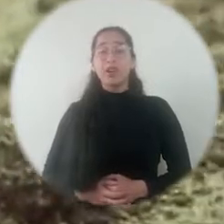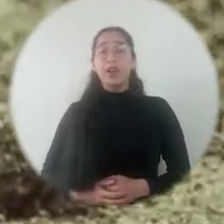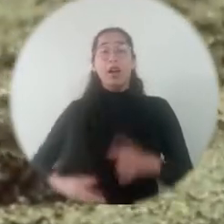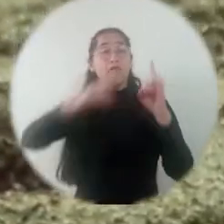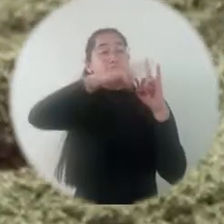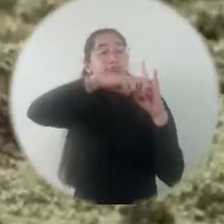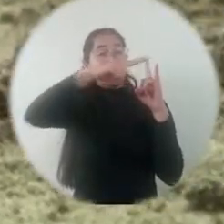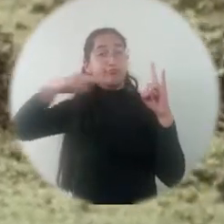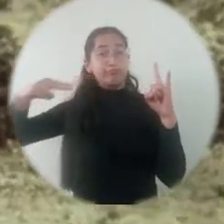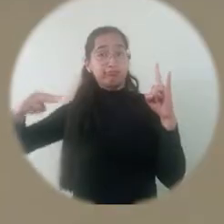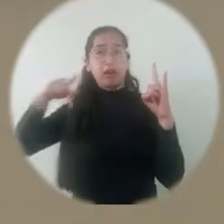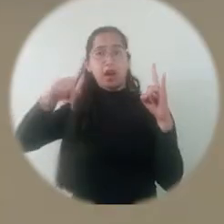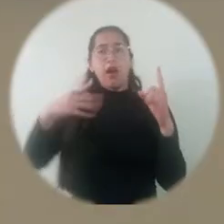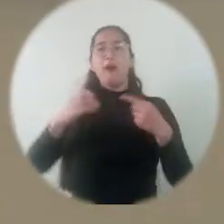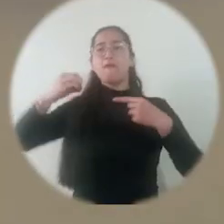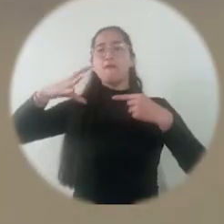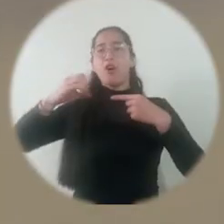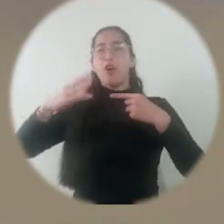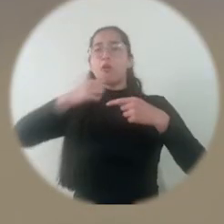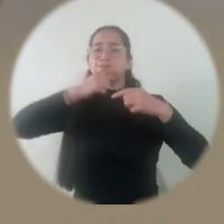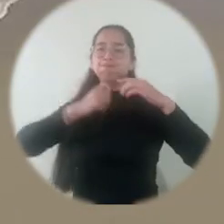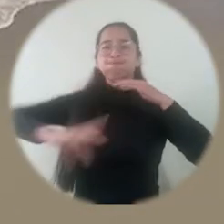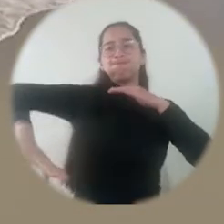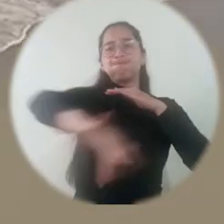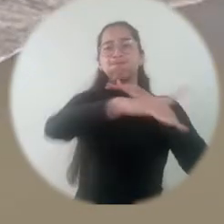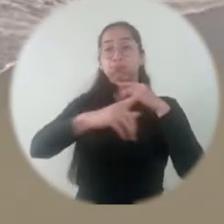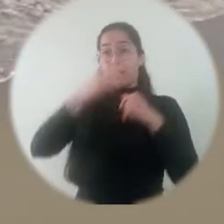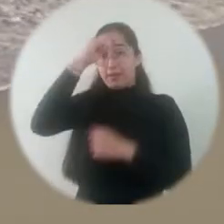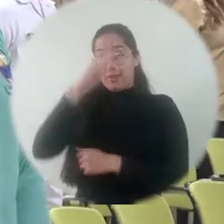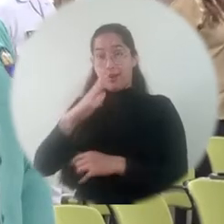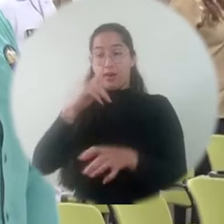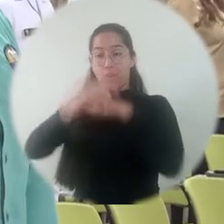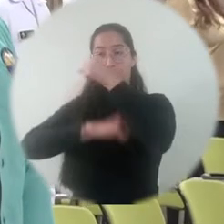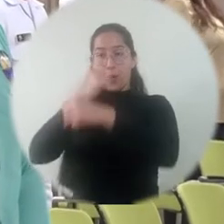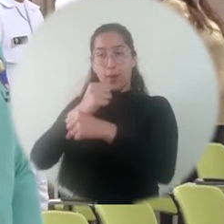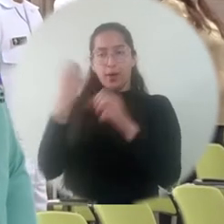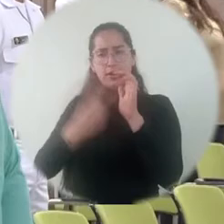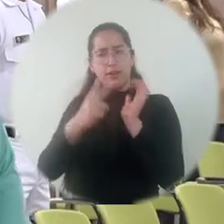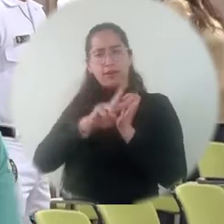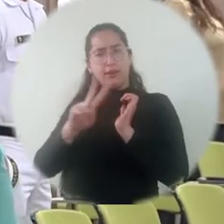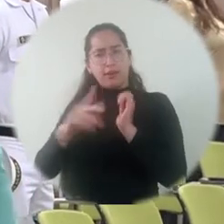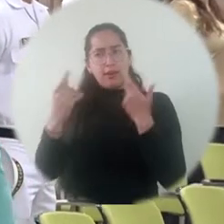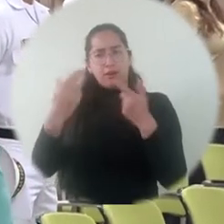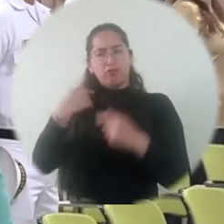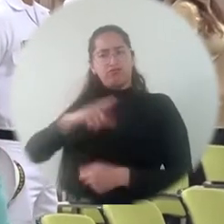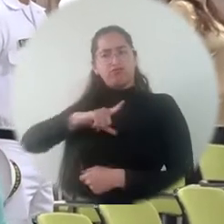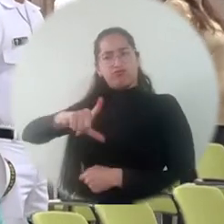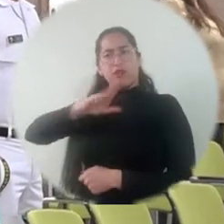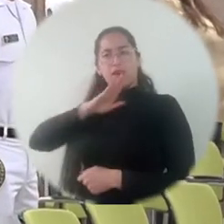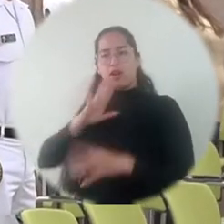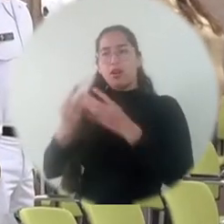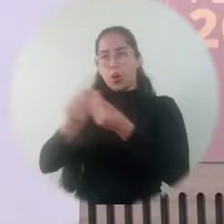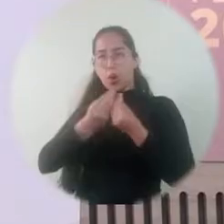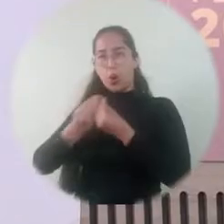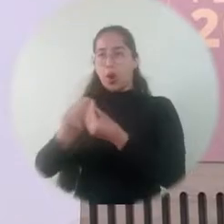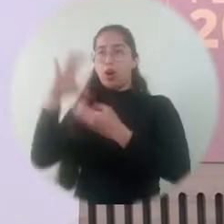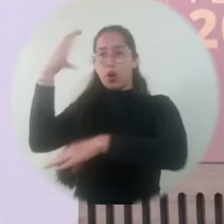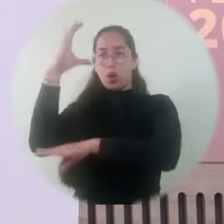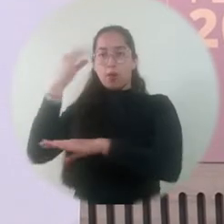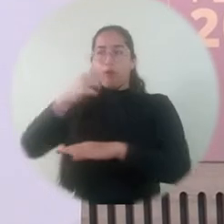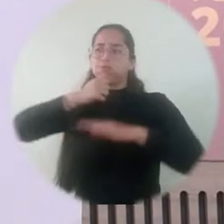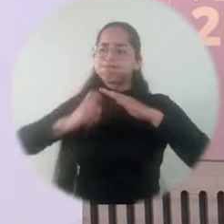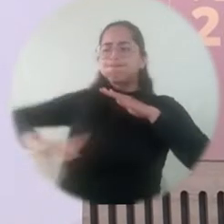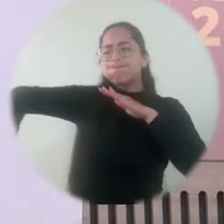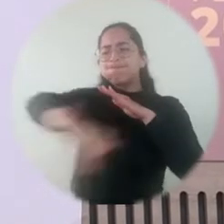La Universidad del Magdalena recibió el Foro de los Océanos Santa Marta 2022, una iniciativa liderada por la Comisión